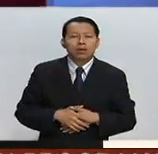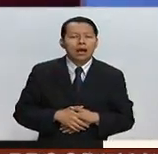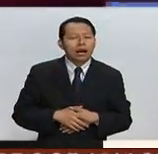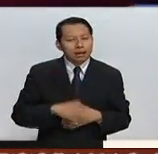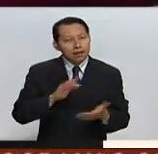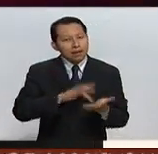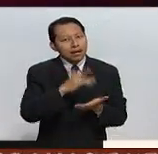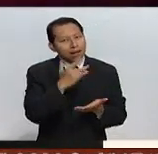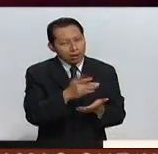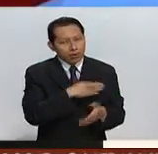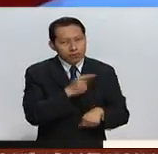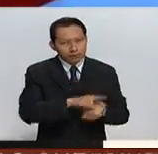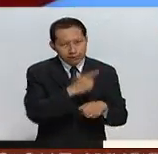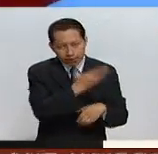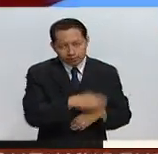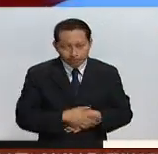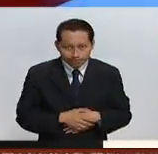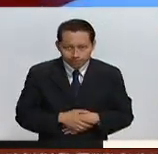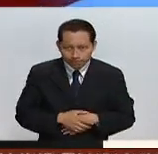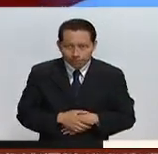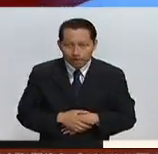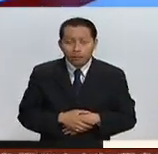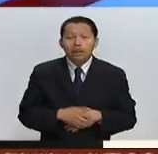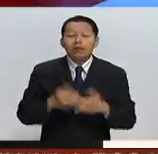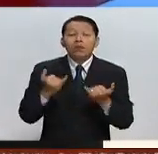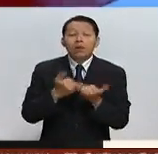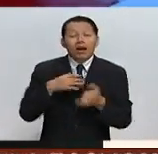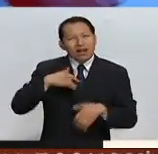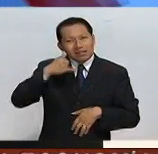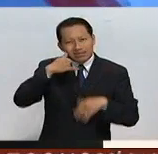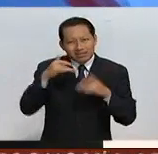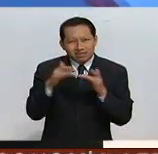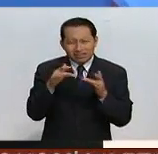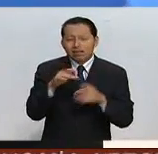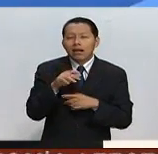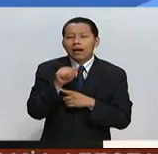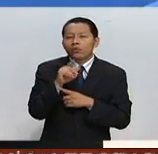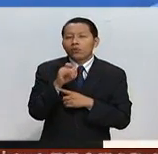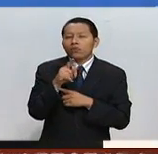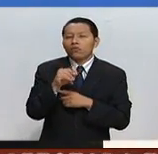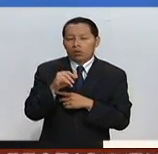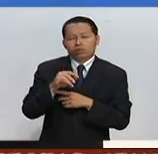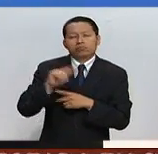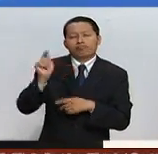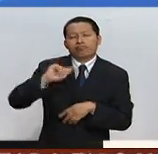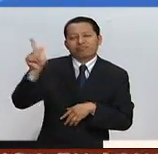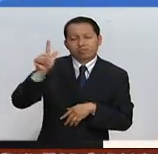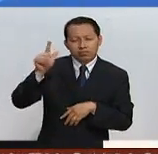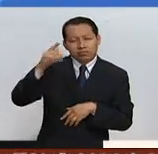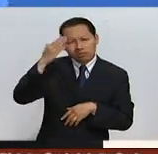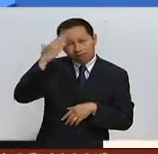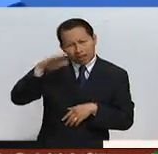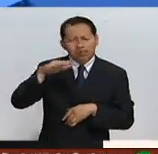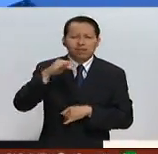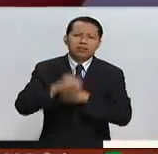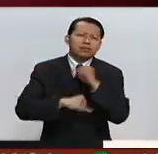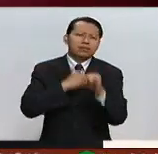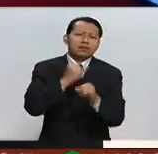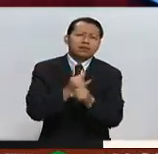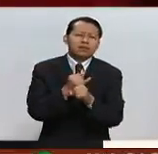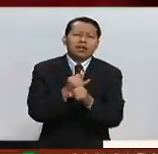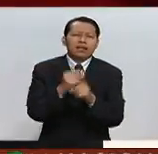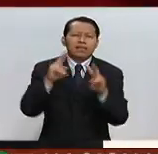Muchísimas gracias, muy buenos días. Hasta luego, también tenemos en la línea telefónica Adolfo Labordel es especialista en temas internacionales,